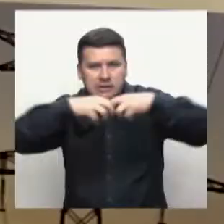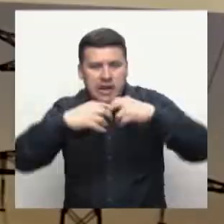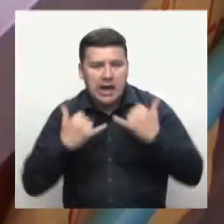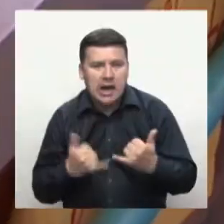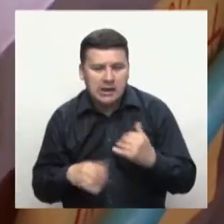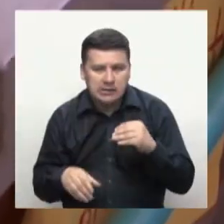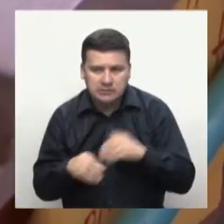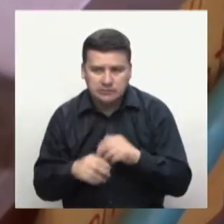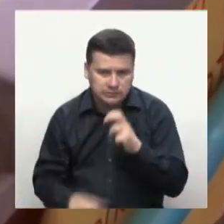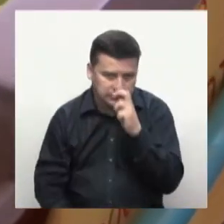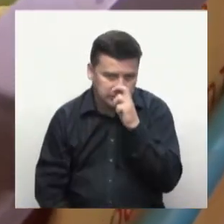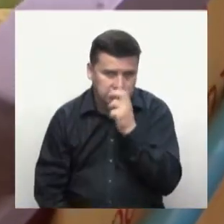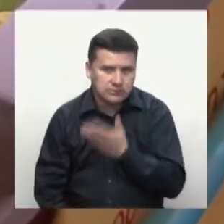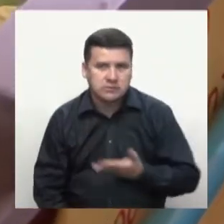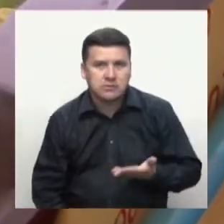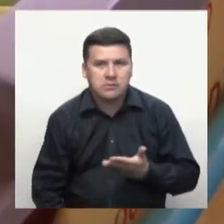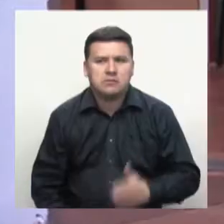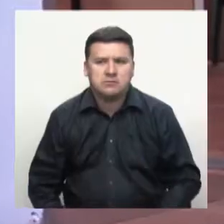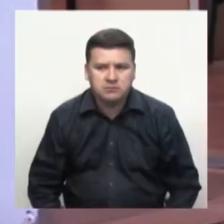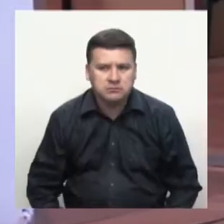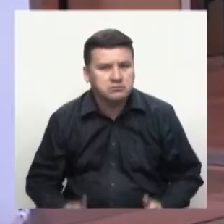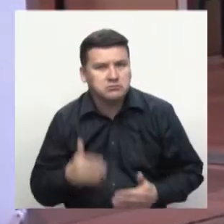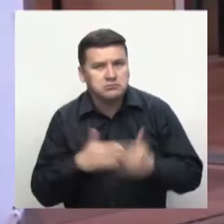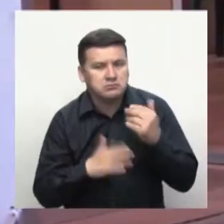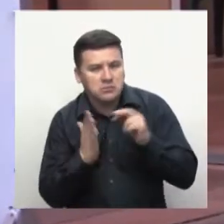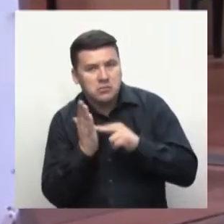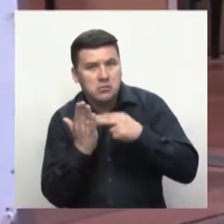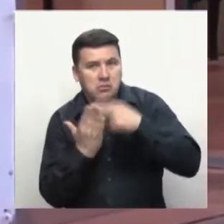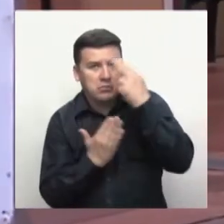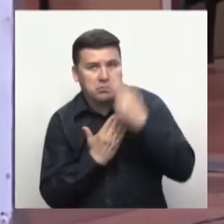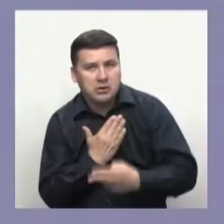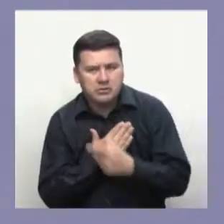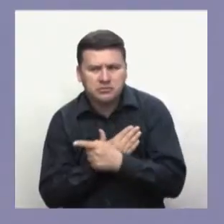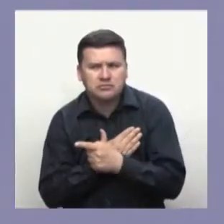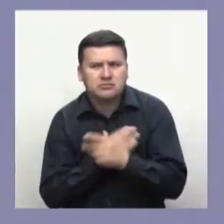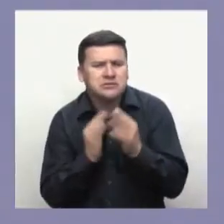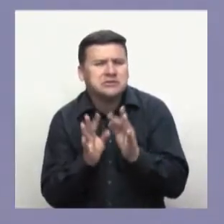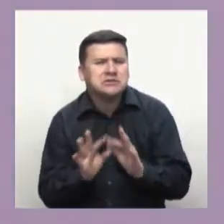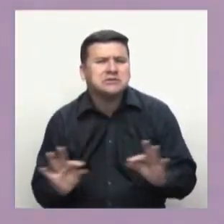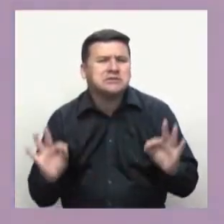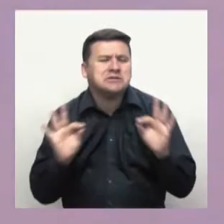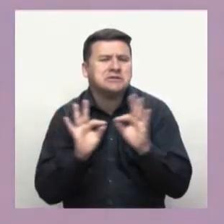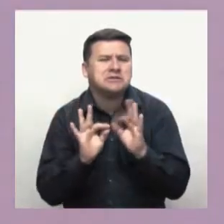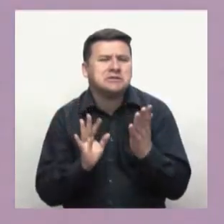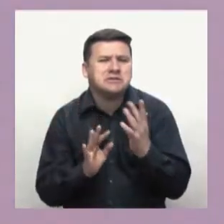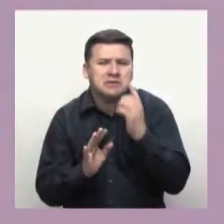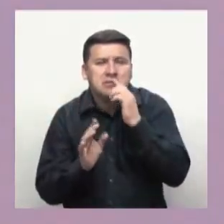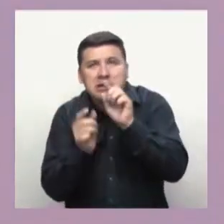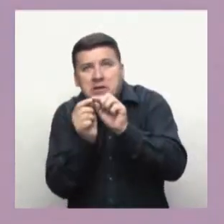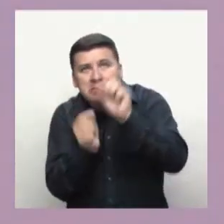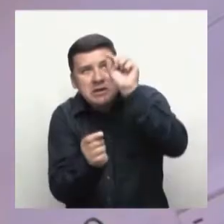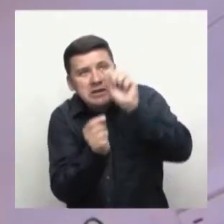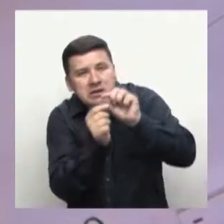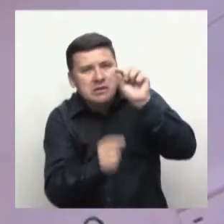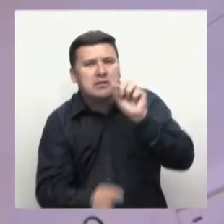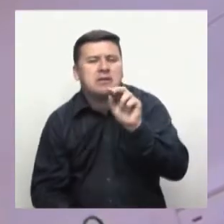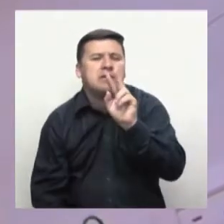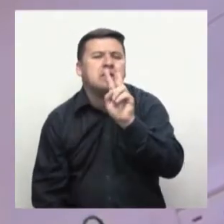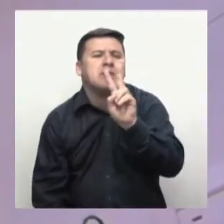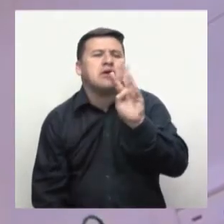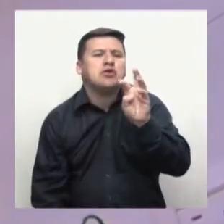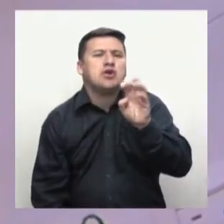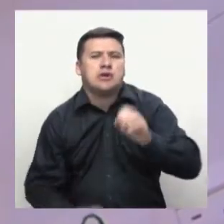y iniciaron un proyecto. Empezaba con algo muy importante que era hacer mediciones en 28 sedes del SENA